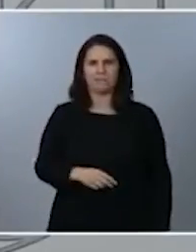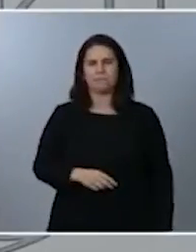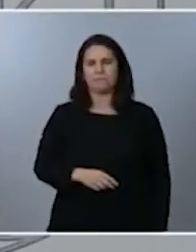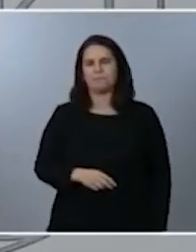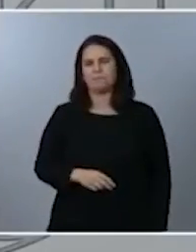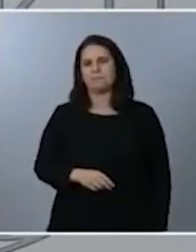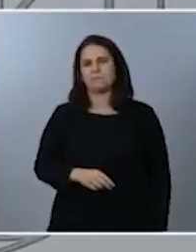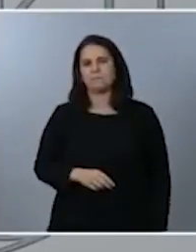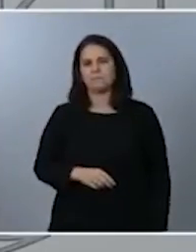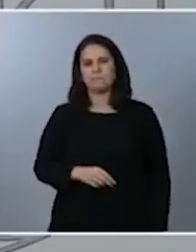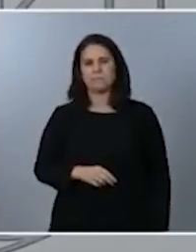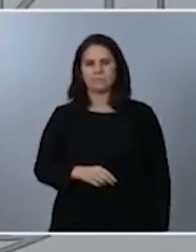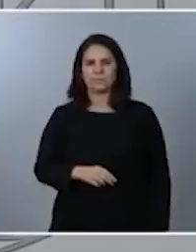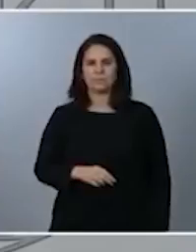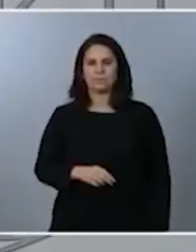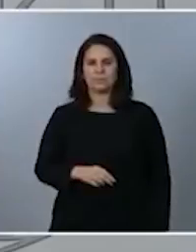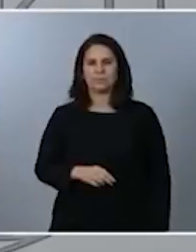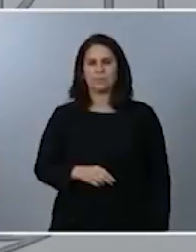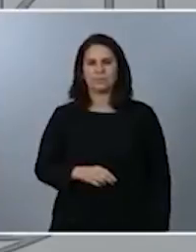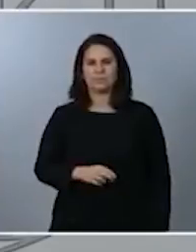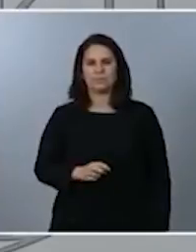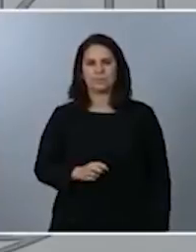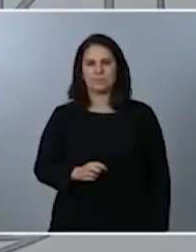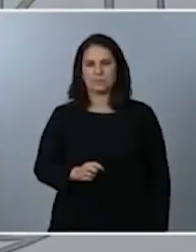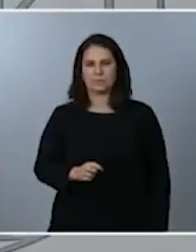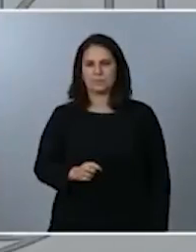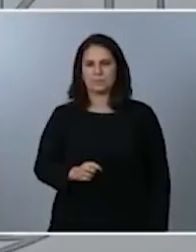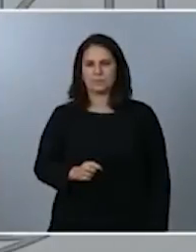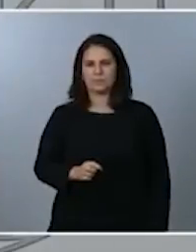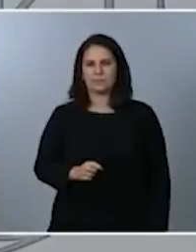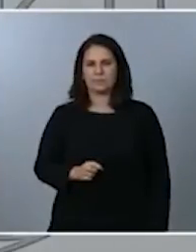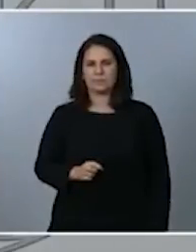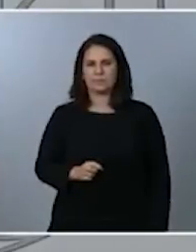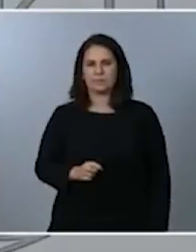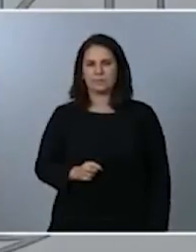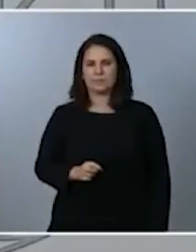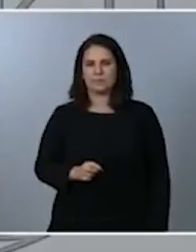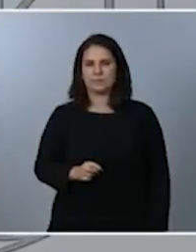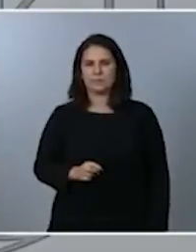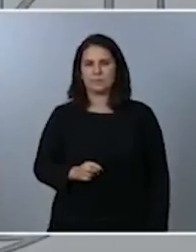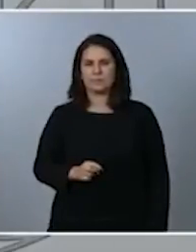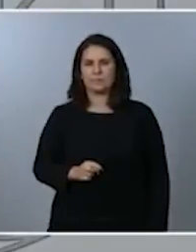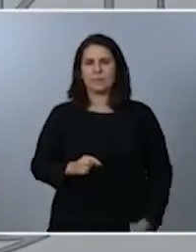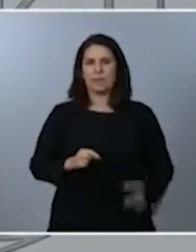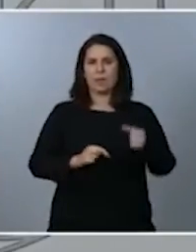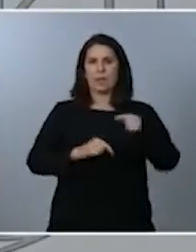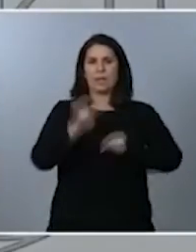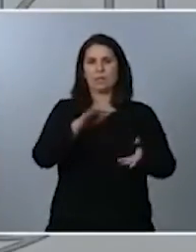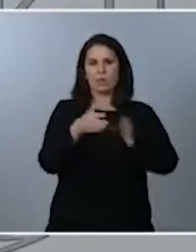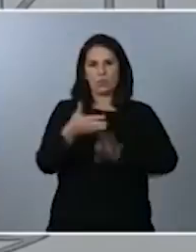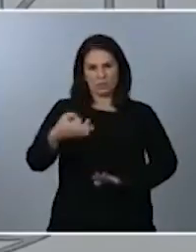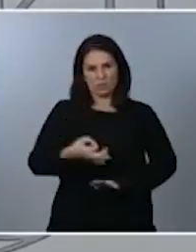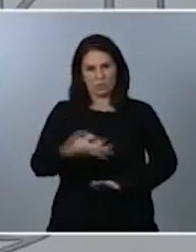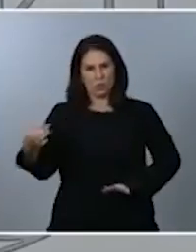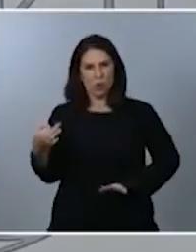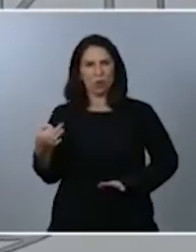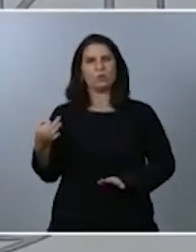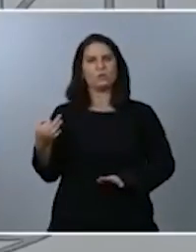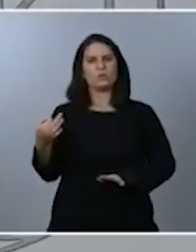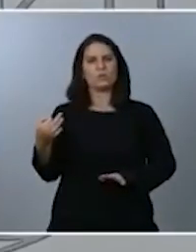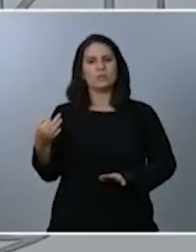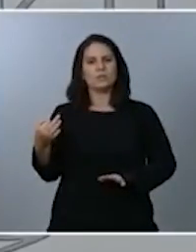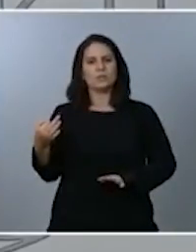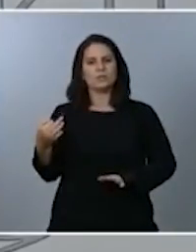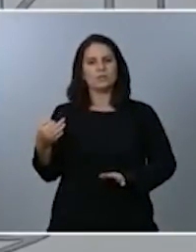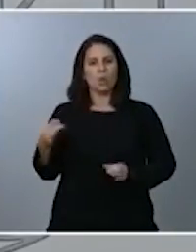Yo diría que para hacer efectivo este proyecto de presupuesto para que estos indicadores respondan a la realidad de nuestro país necesitamos